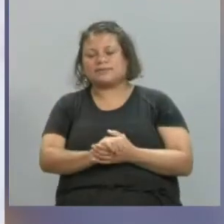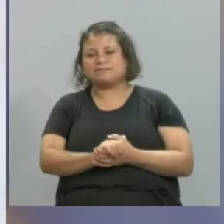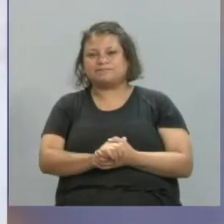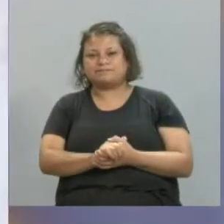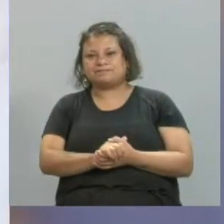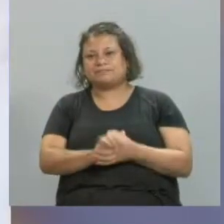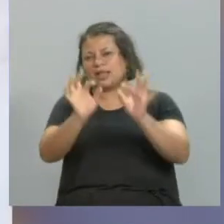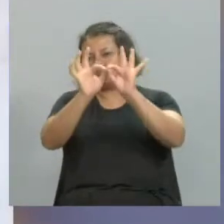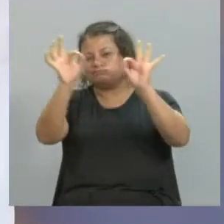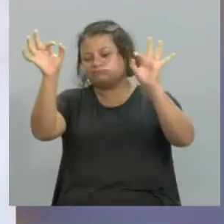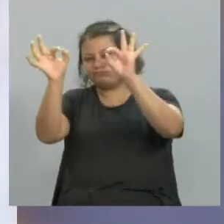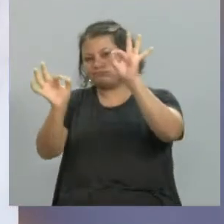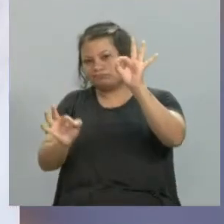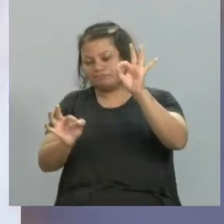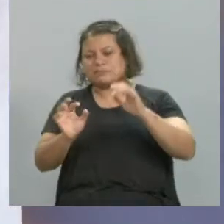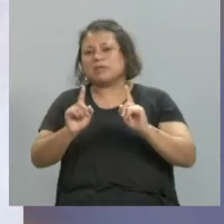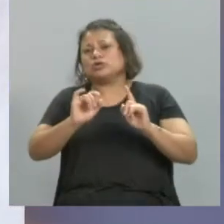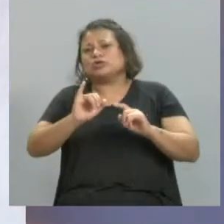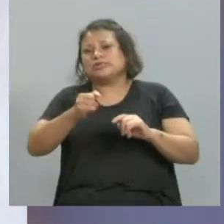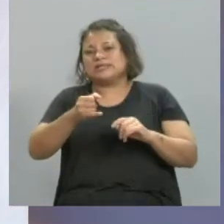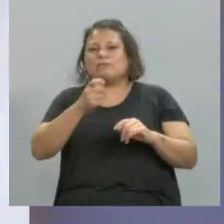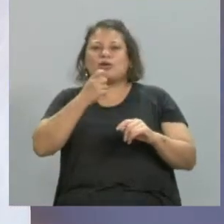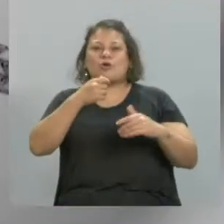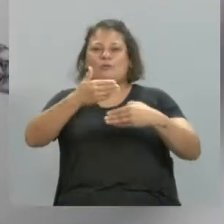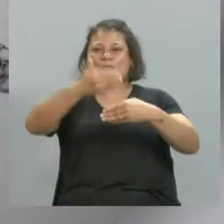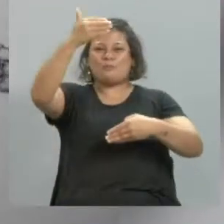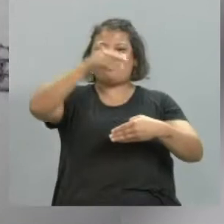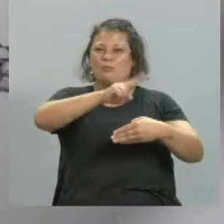Soporte, digamos, movible. Pero sí he hecho algunos murales